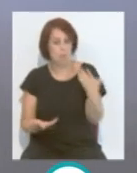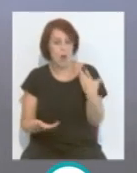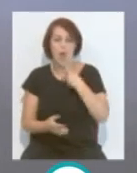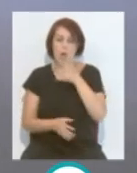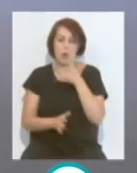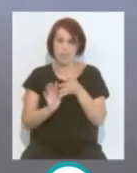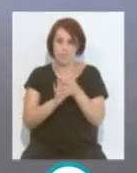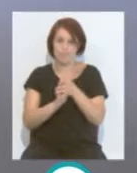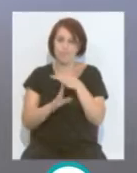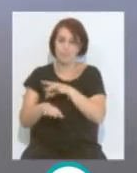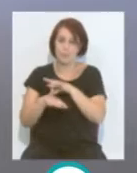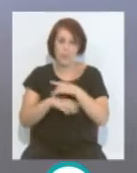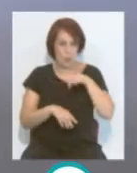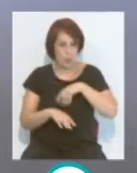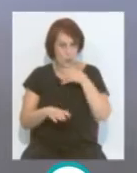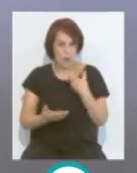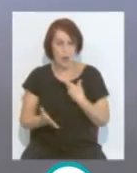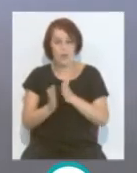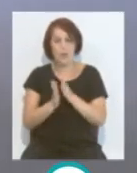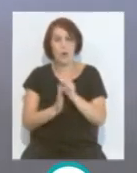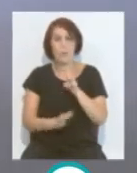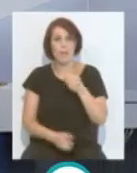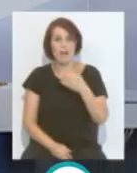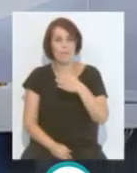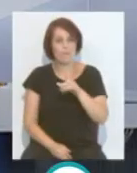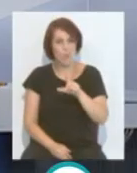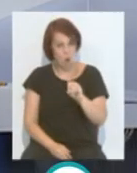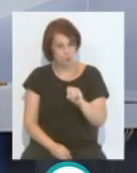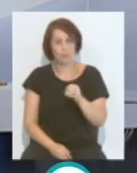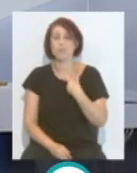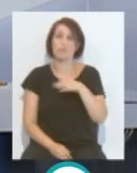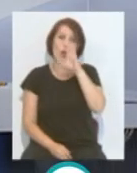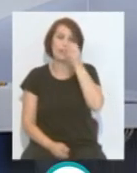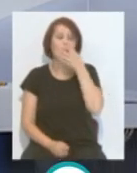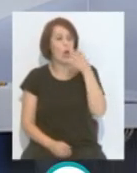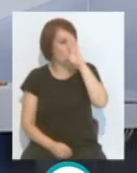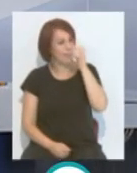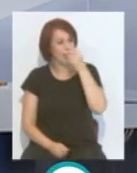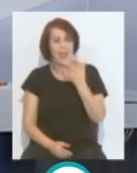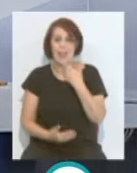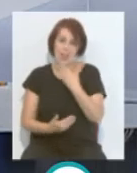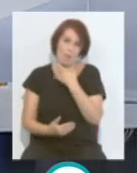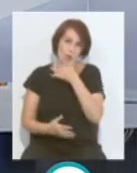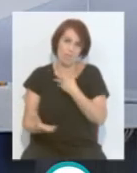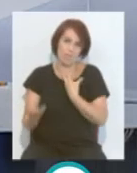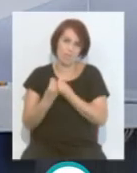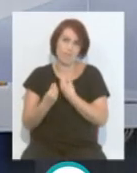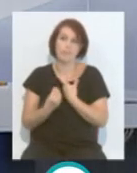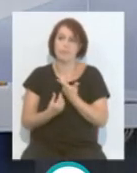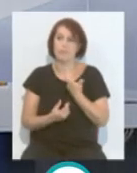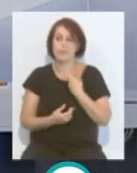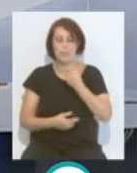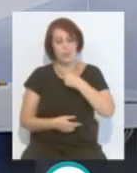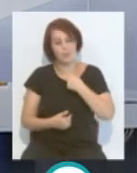continuación. Con nuestro invitado en el día de hoy, nuestro compañero Pablo Vallejo. Hola Pablo, muy buenas. Hola Nacho, ¿qué tal? ¿Cómo estás? Muchas gracias por acompañarme, que